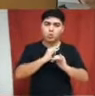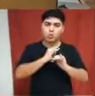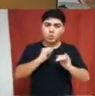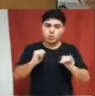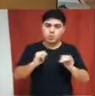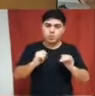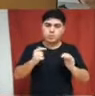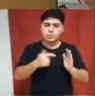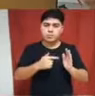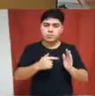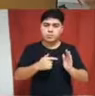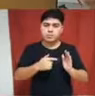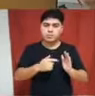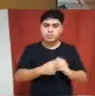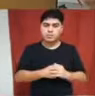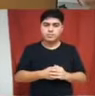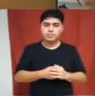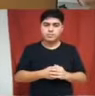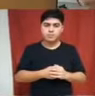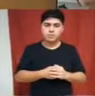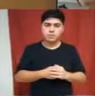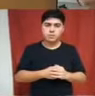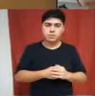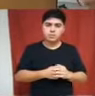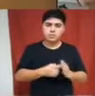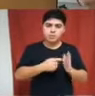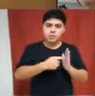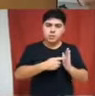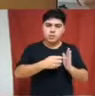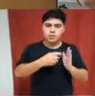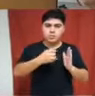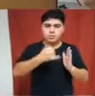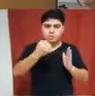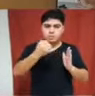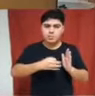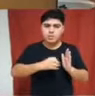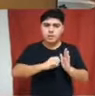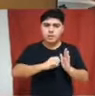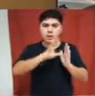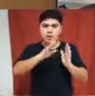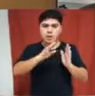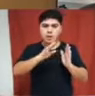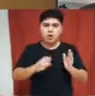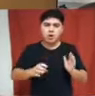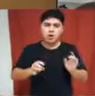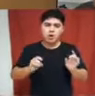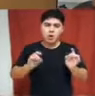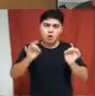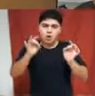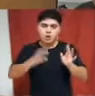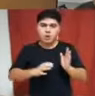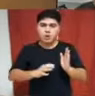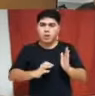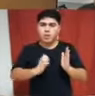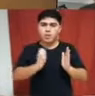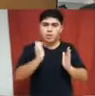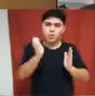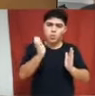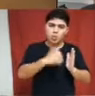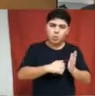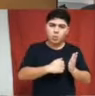debidamente argumentados deben ser tratados, no deben ser ignorados como